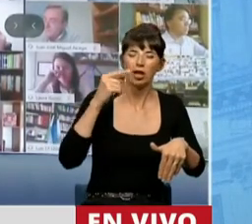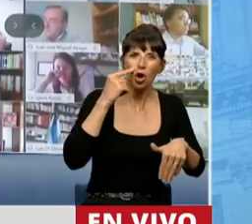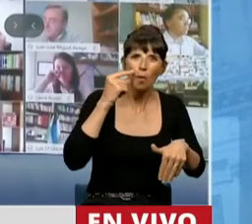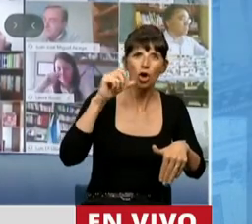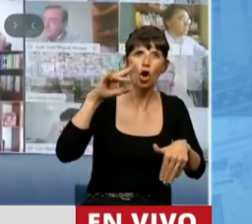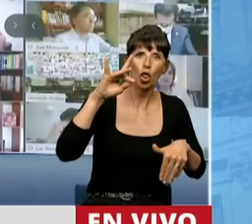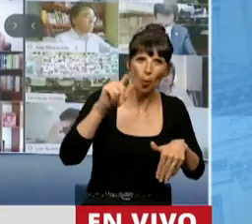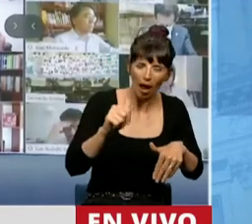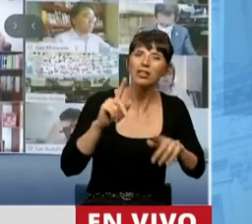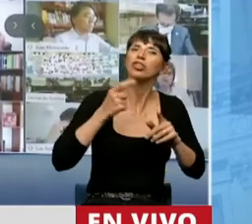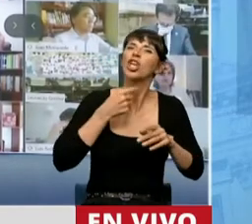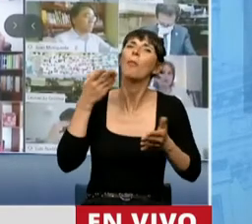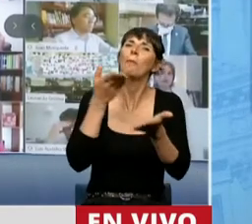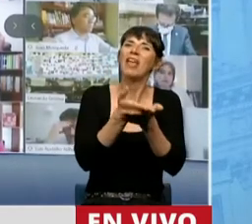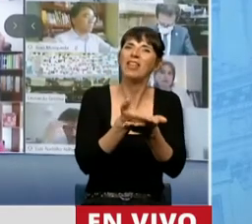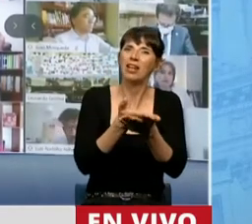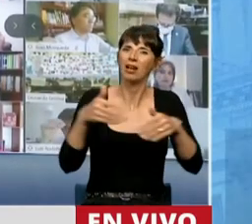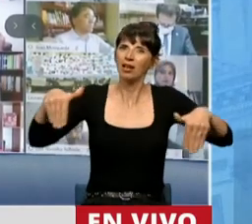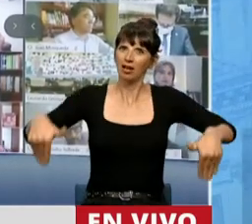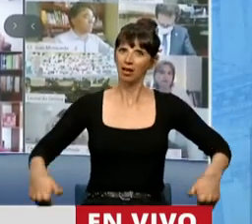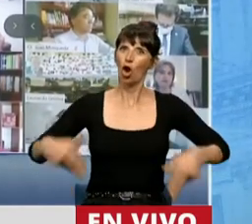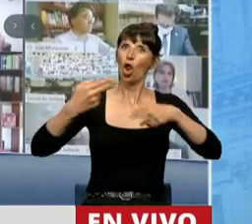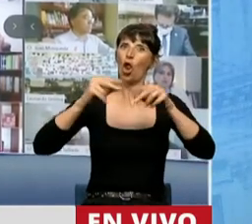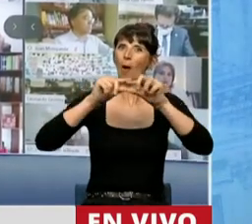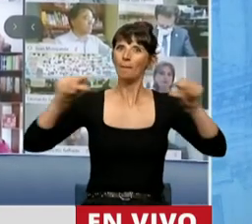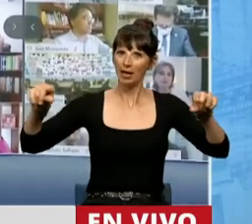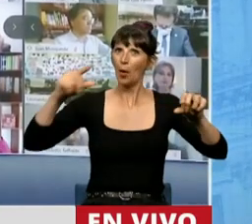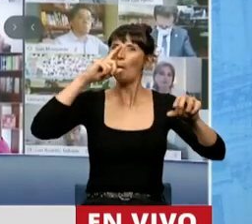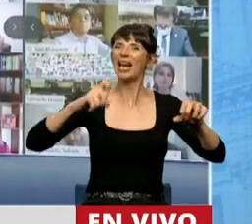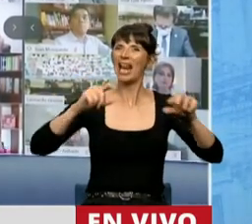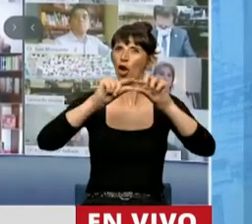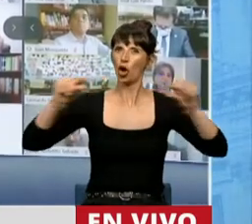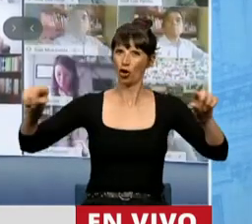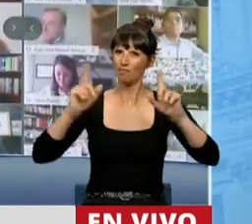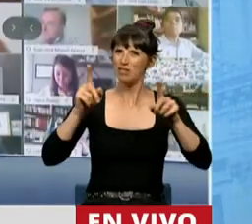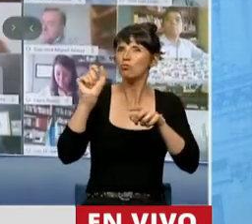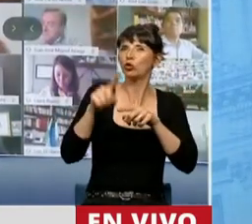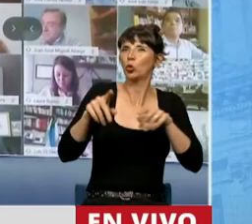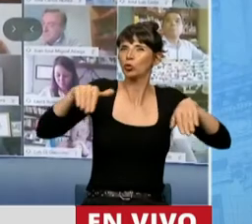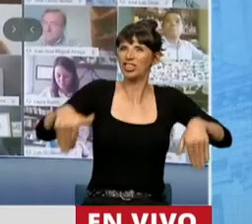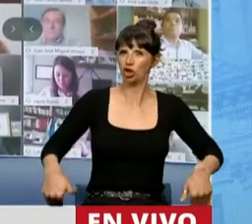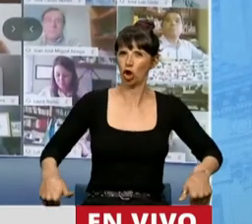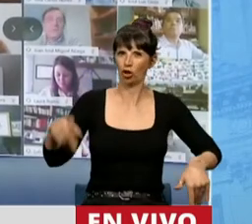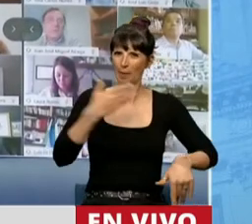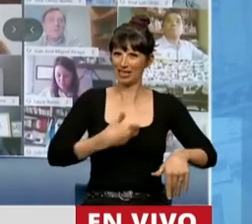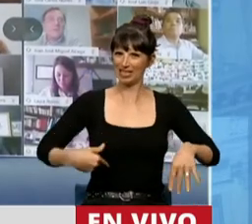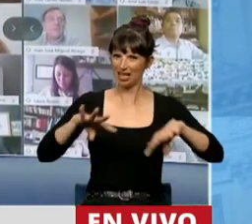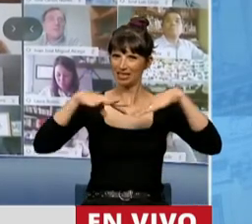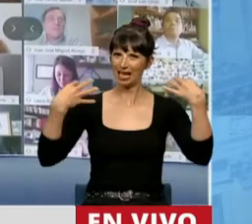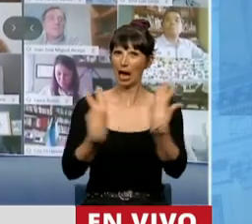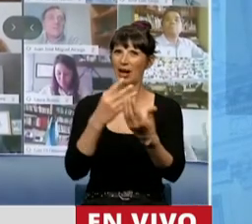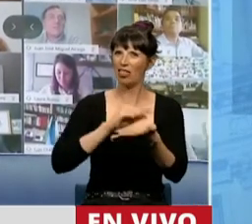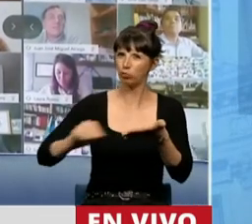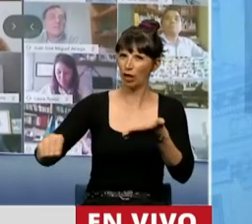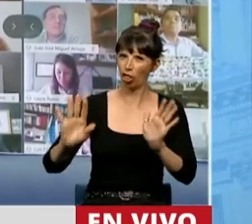sillón Manuel Belgrano al sillón donde usted está sentado, al sillón que normalmente usa el presidente de la Cámara de Diputados.